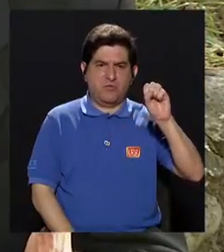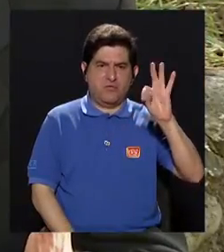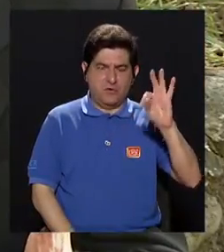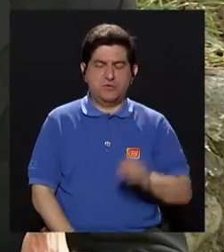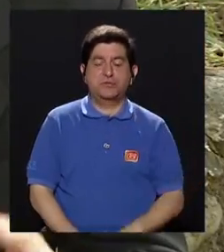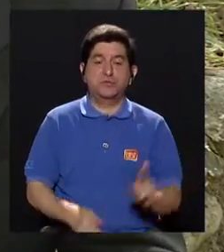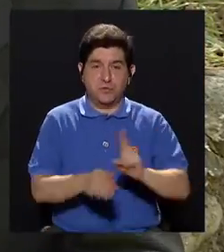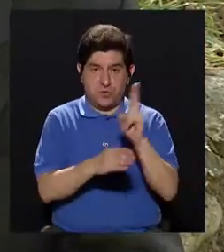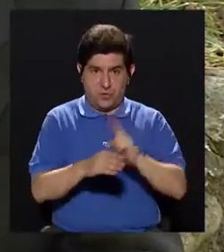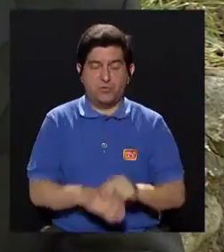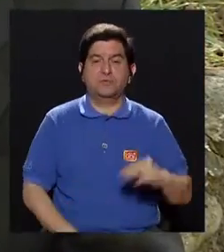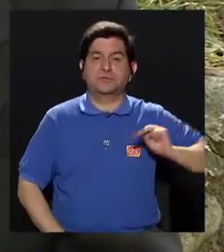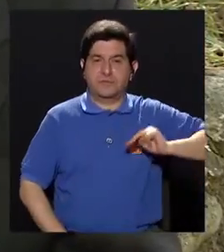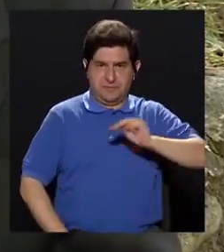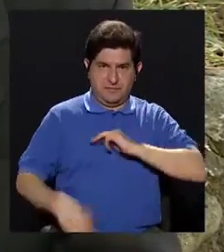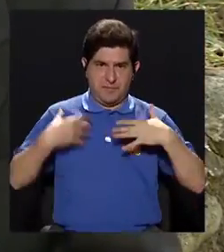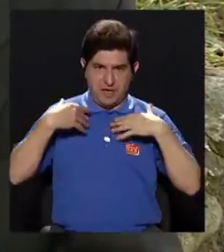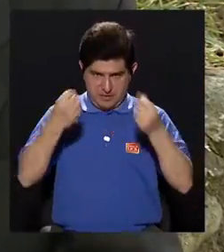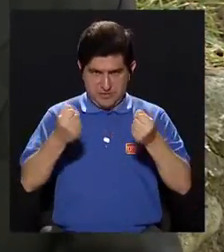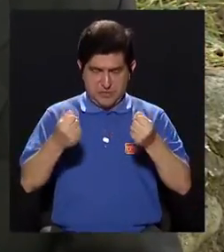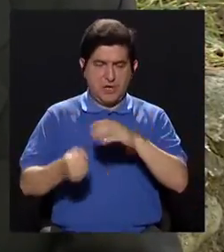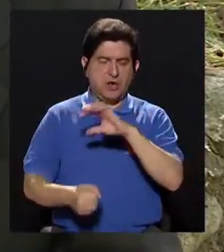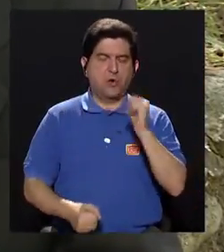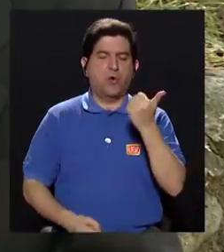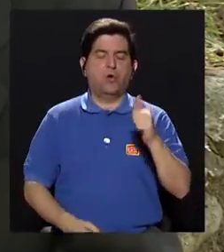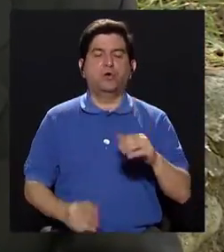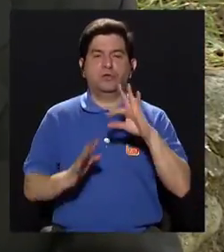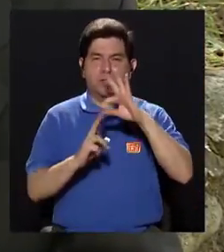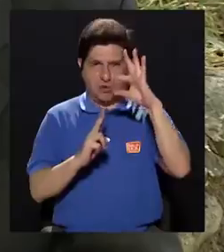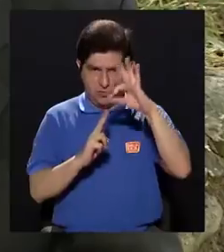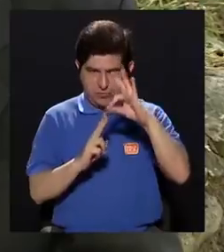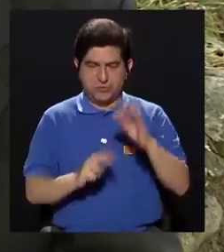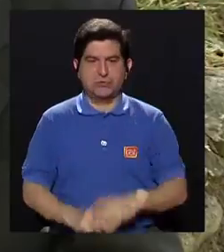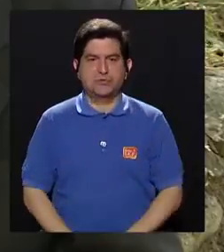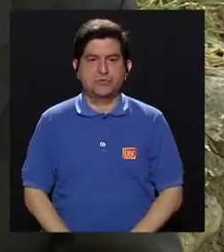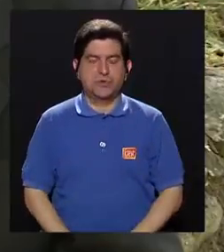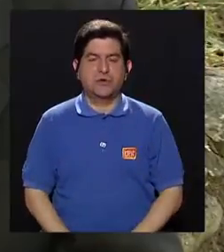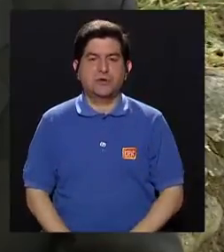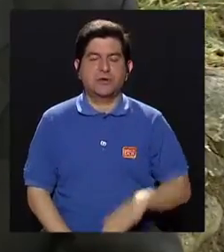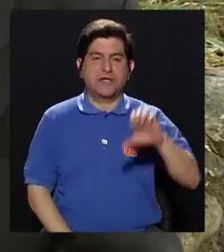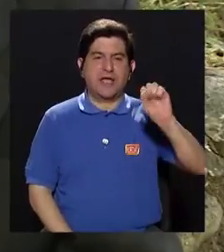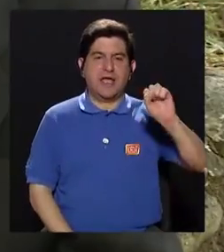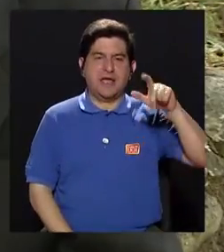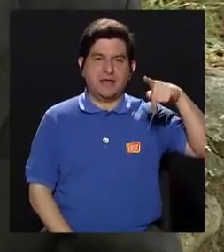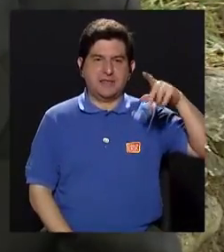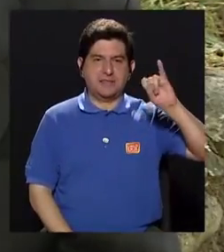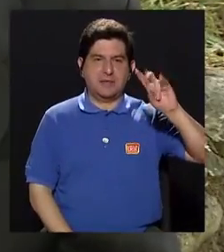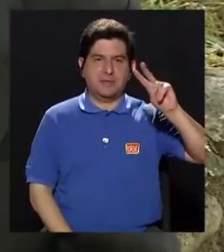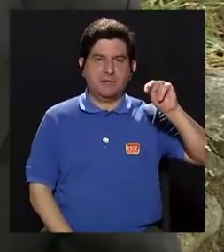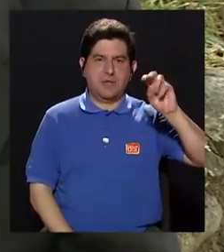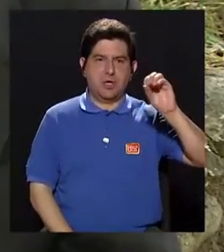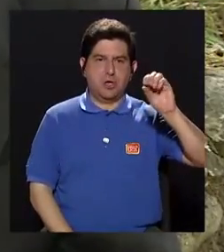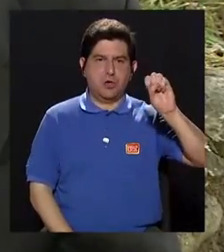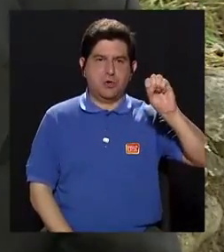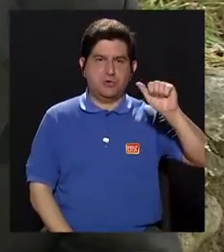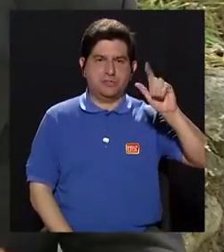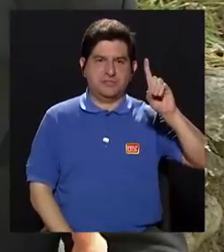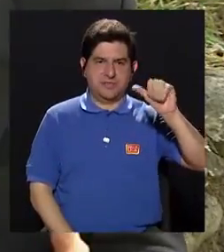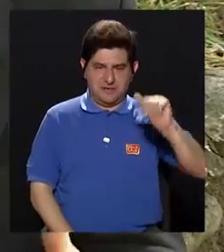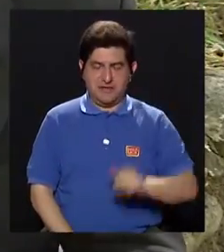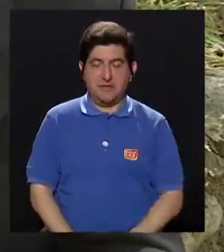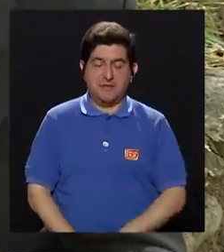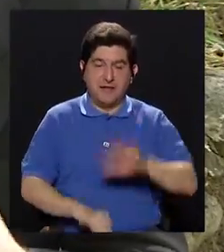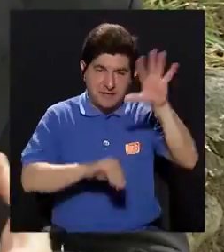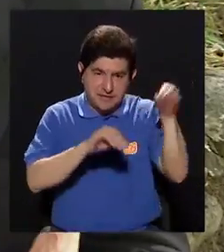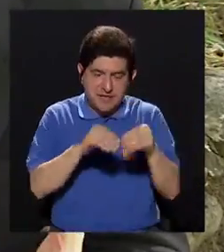Ministerio de Salud, o en estos momentos se están utilizando otra alternativa que se conoce como espinosada. Entonces, es una sustancia que se